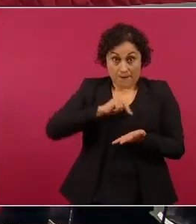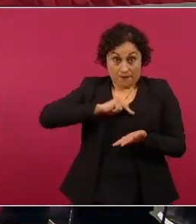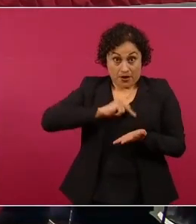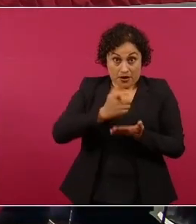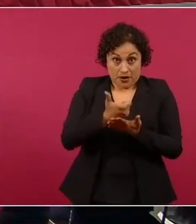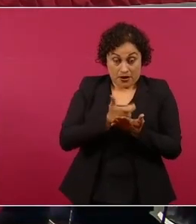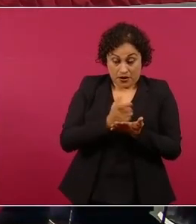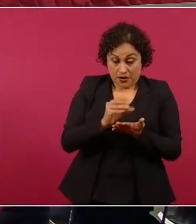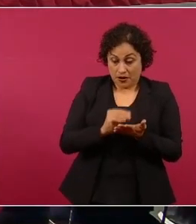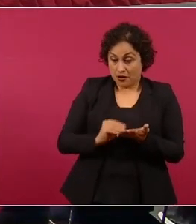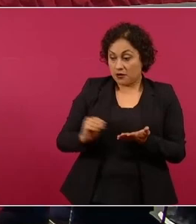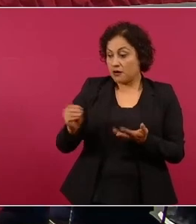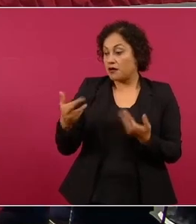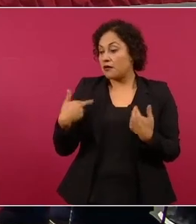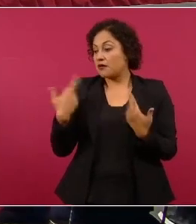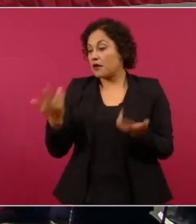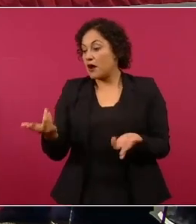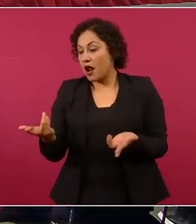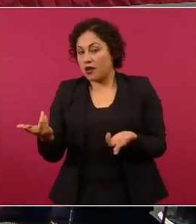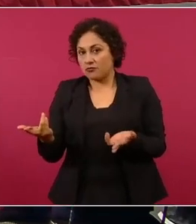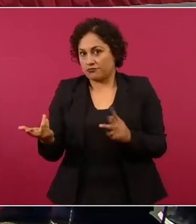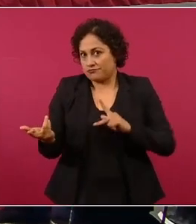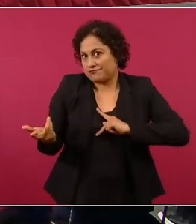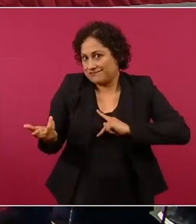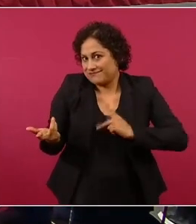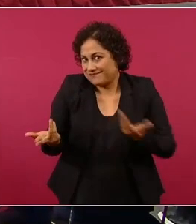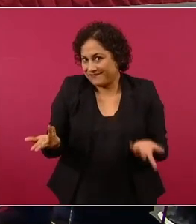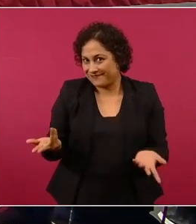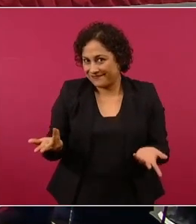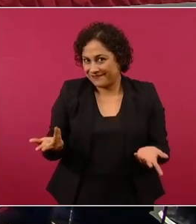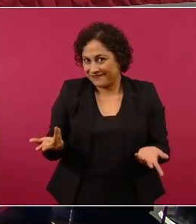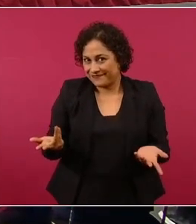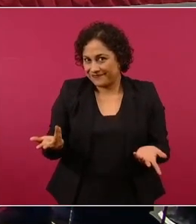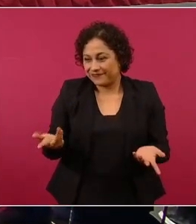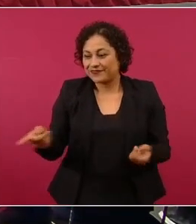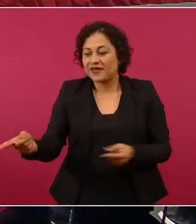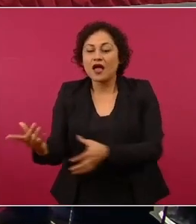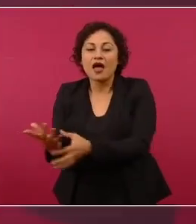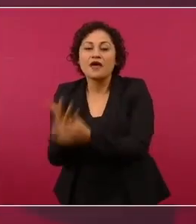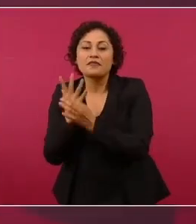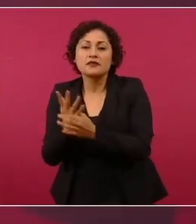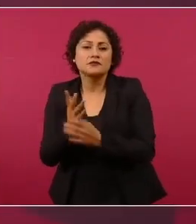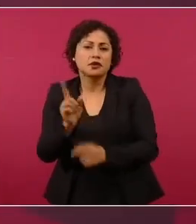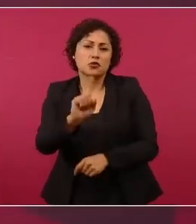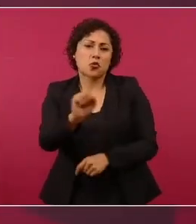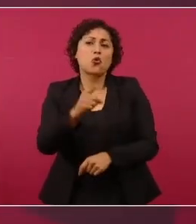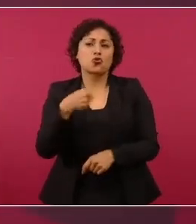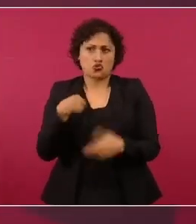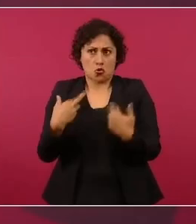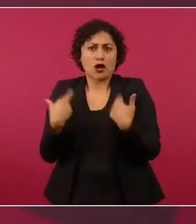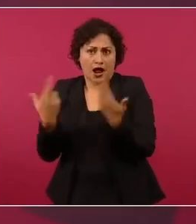sueldo, hago con él lo que quiero. Entonces, ellos dicen, no, yo no gano tanto y yo lo regalo.